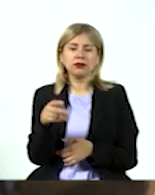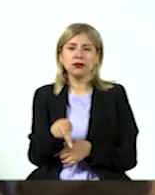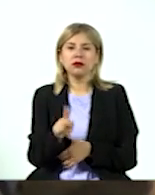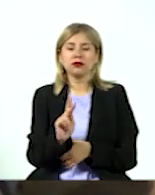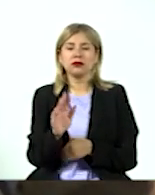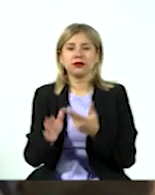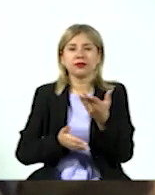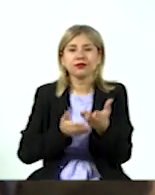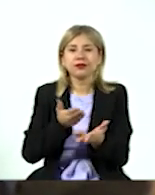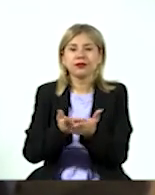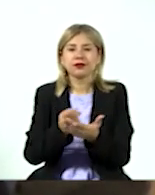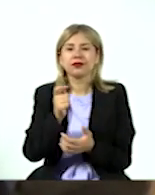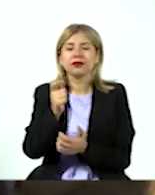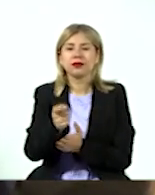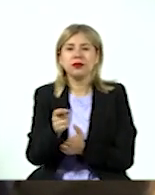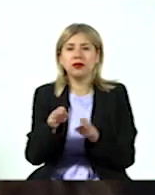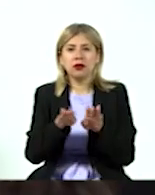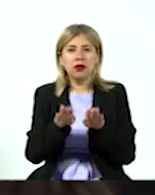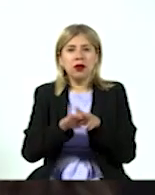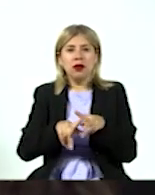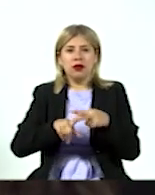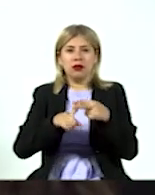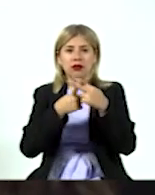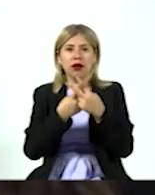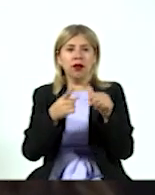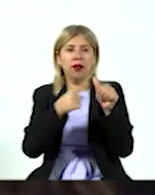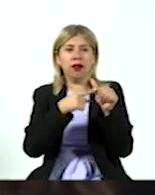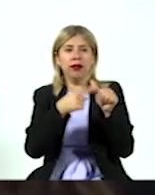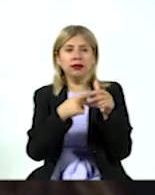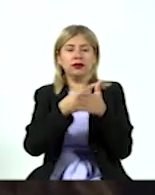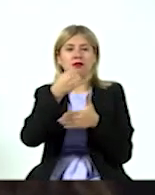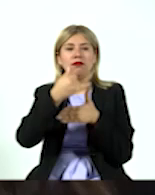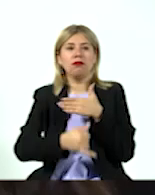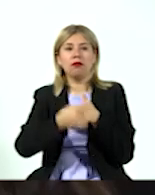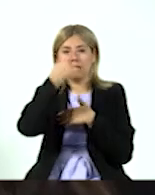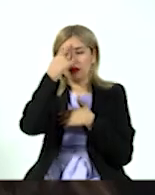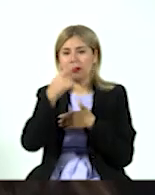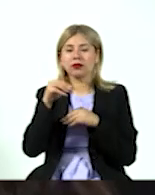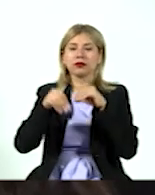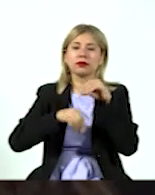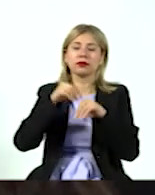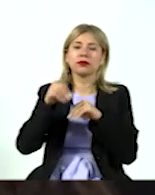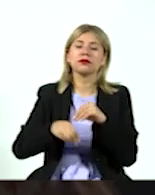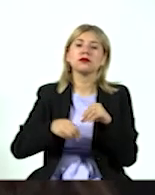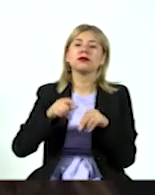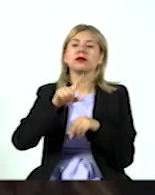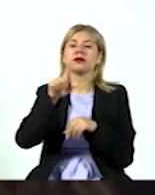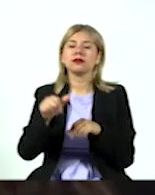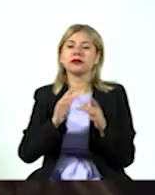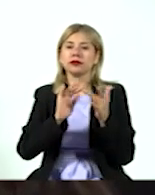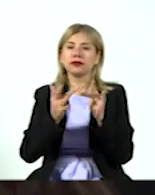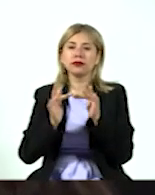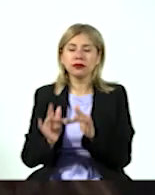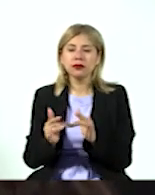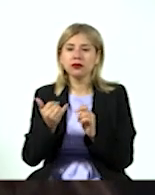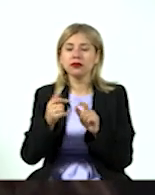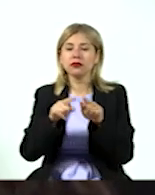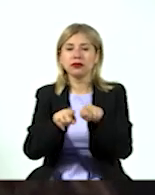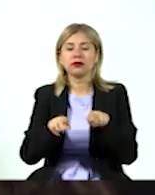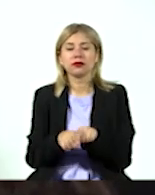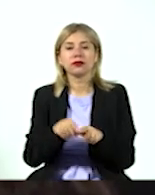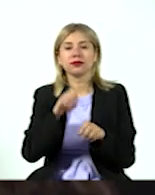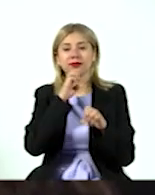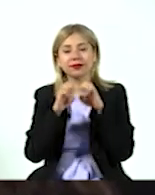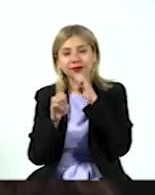iniciativa de Aldea Financiera, pues empezó a surgir, primero con un programa de televisión, luego ahora ya por redes sociales, una entrevista,